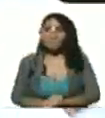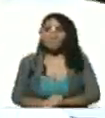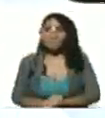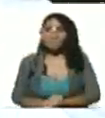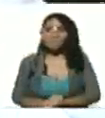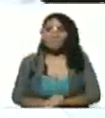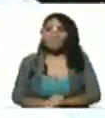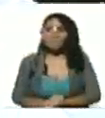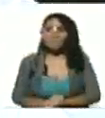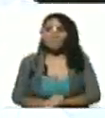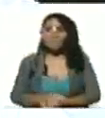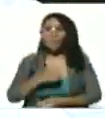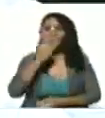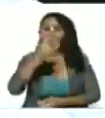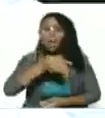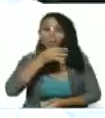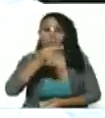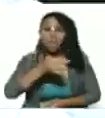buenas tardes